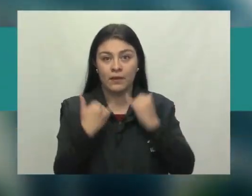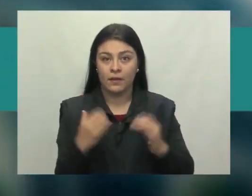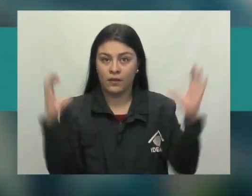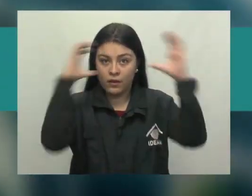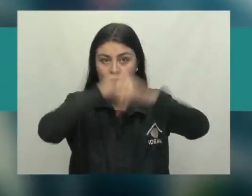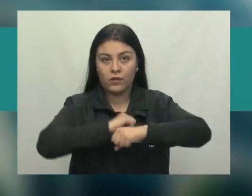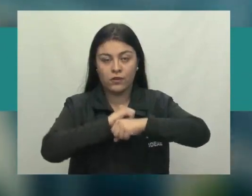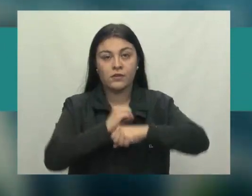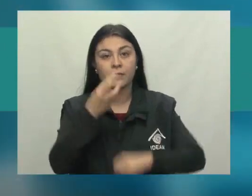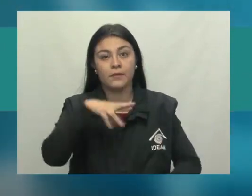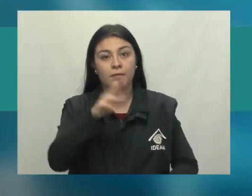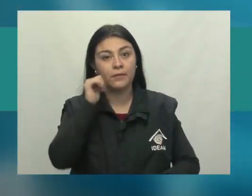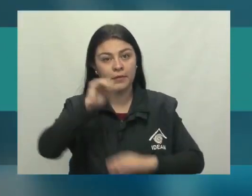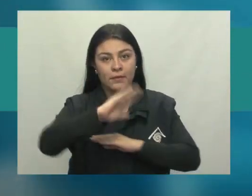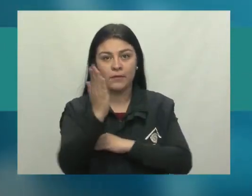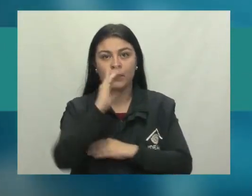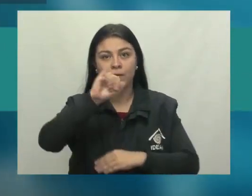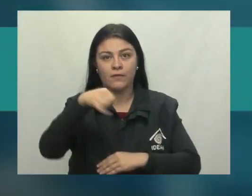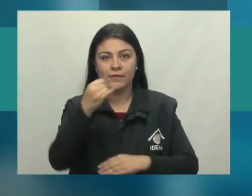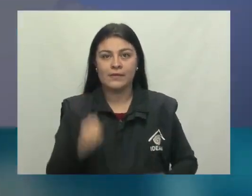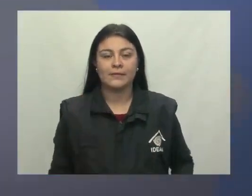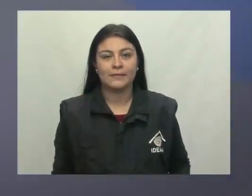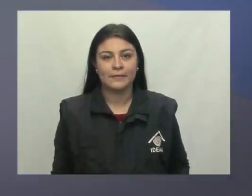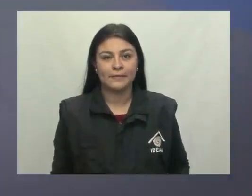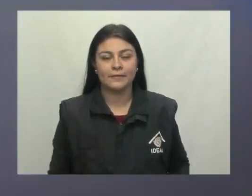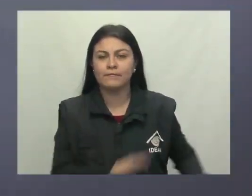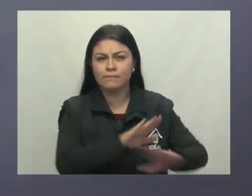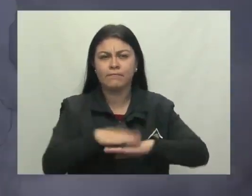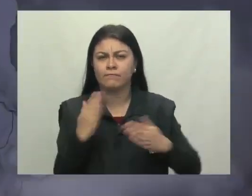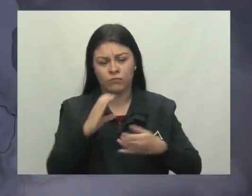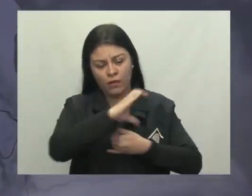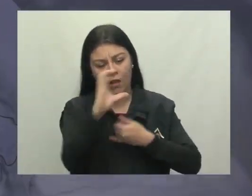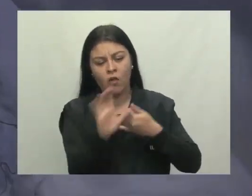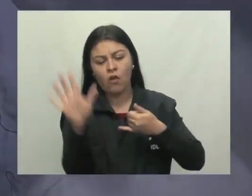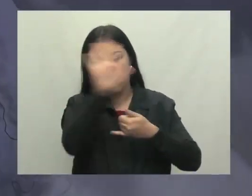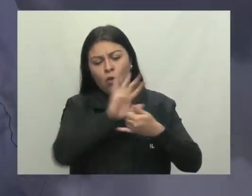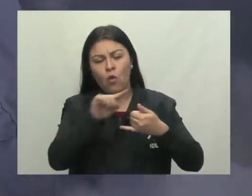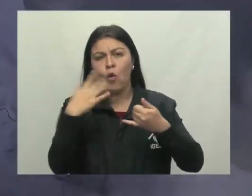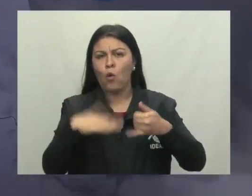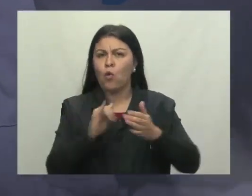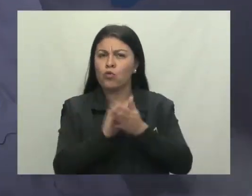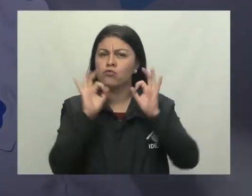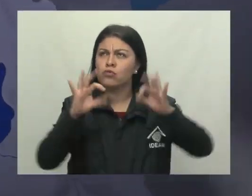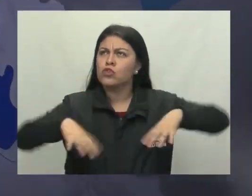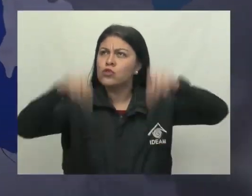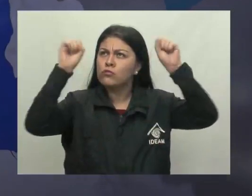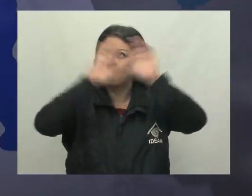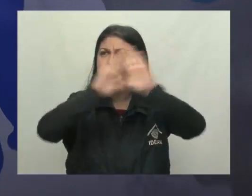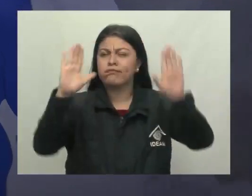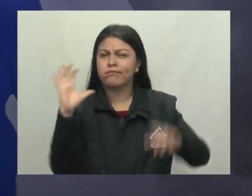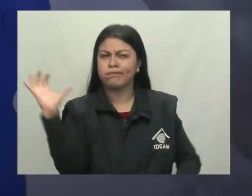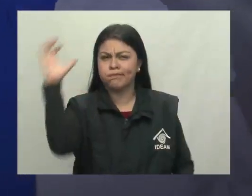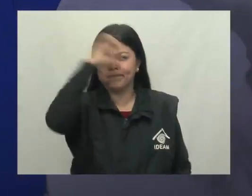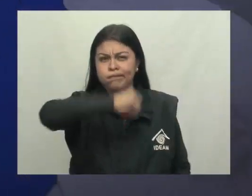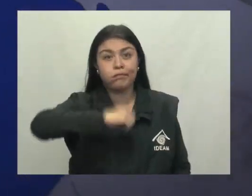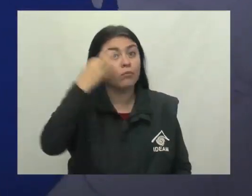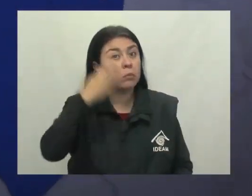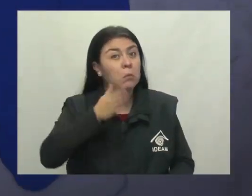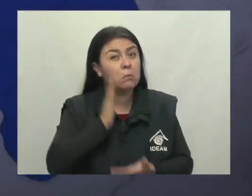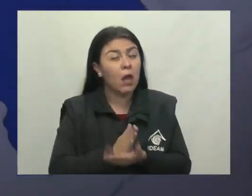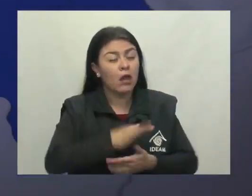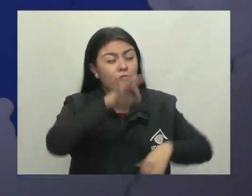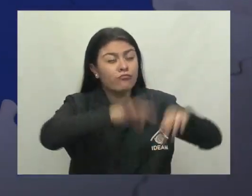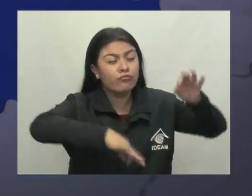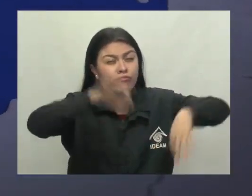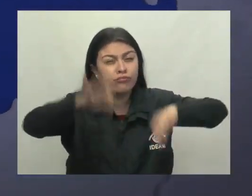Pronóstico del tiempo para la noche del miércoles y la madrugada del jueves. En el Caribe colombiano se espera tiempo seco en las horas de la noche, sin